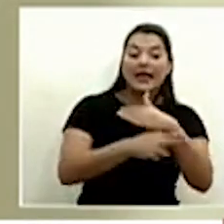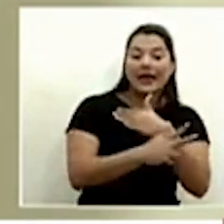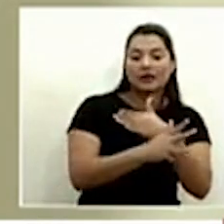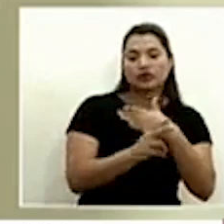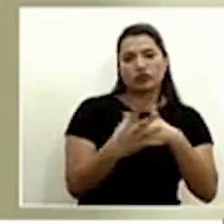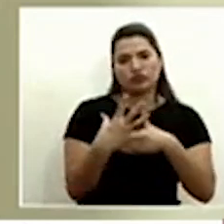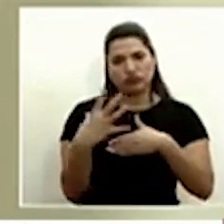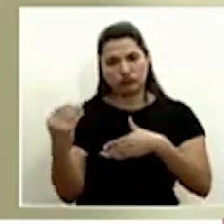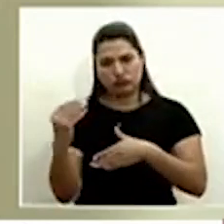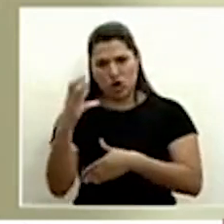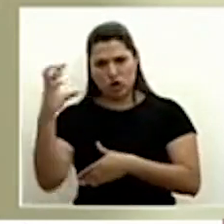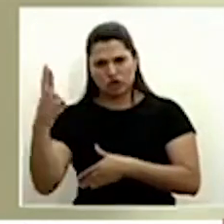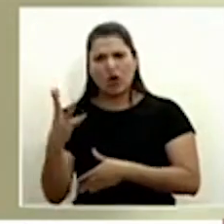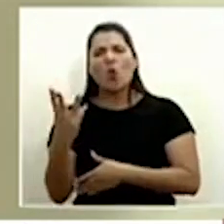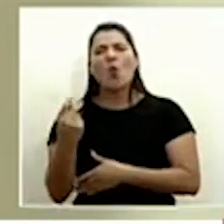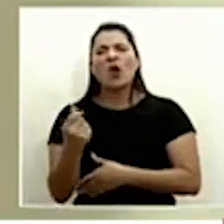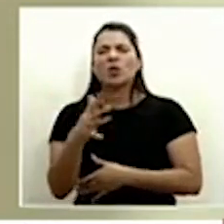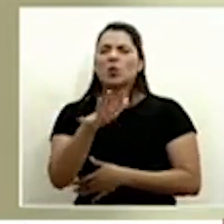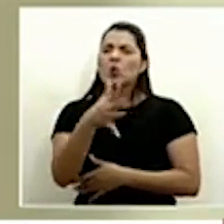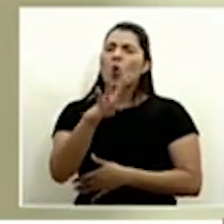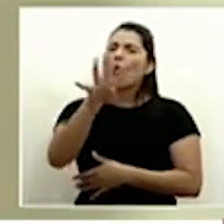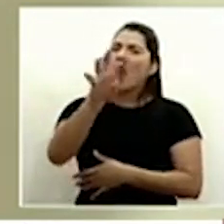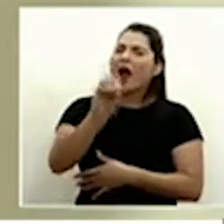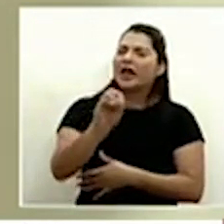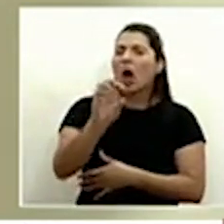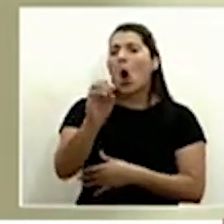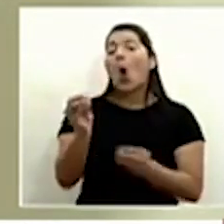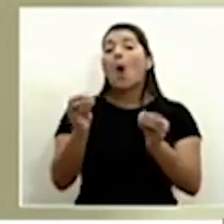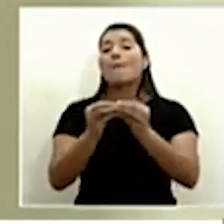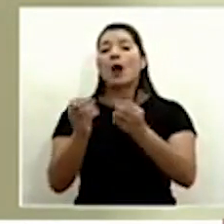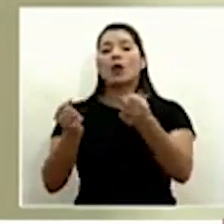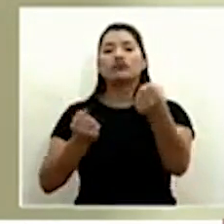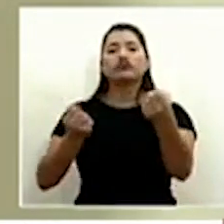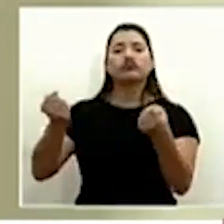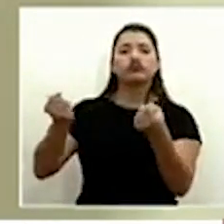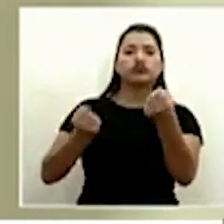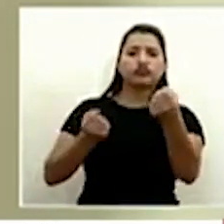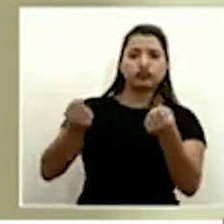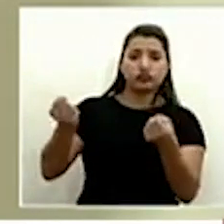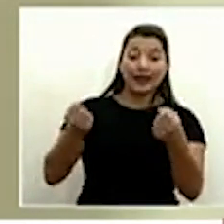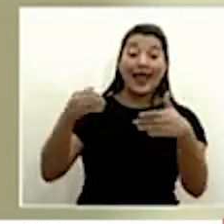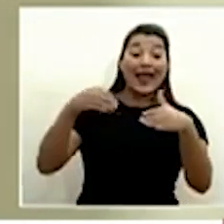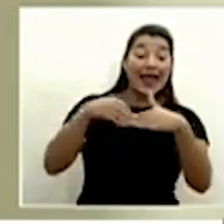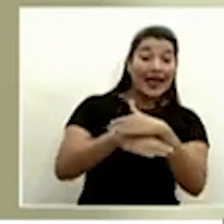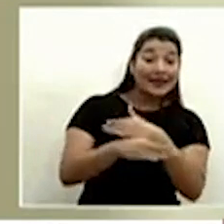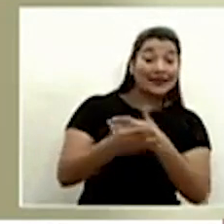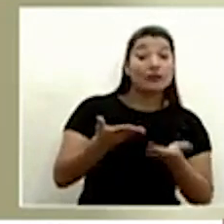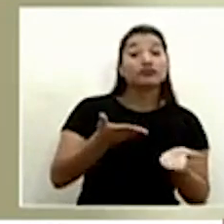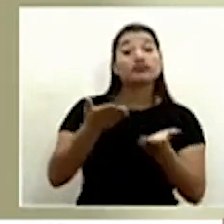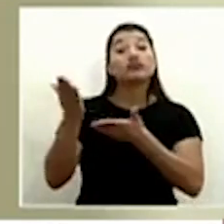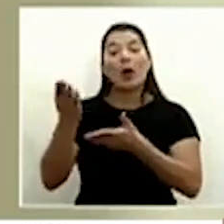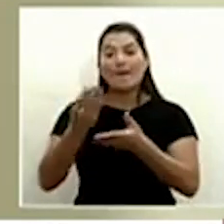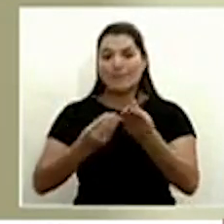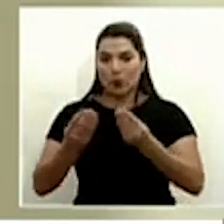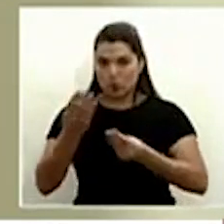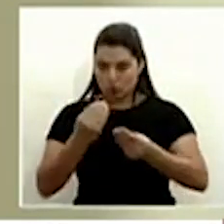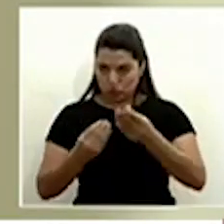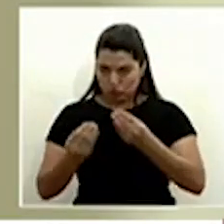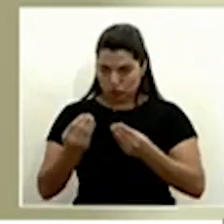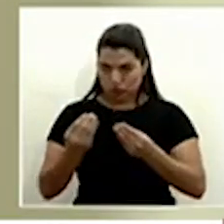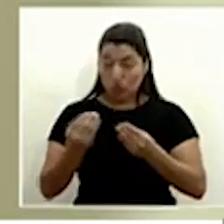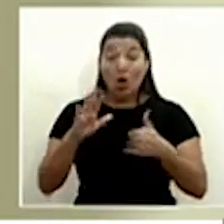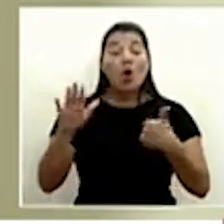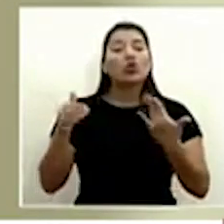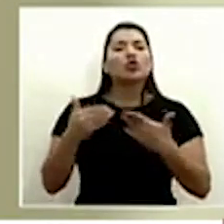nuestro país unos cuarenta o más furgones de importación y de exportación. Todo ello se ha venido dando